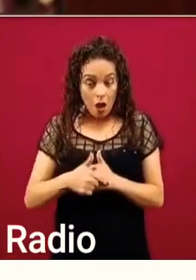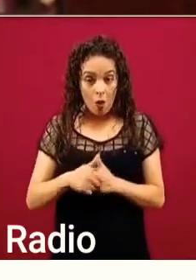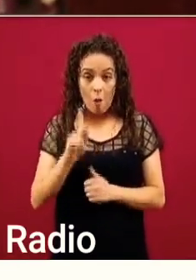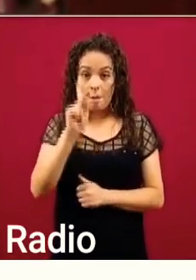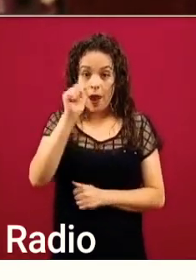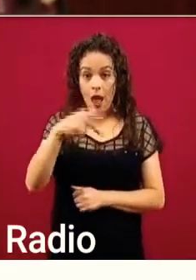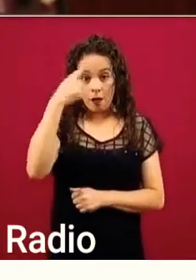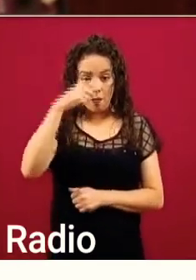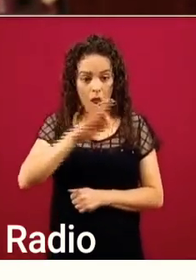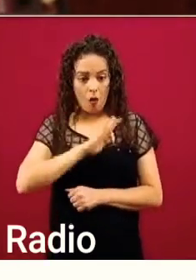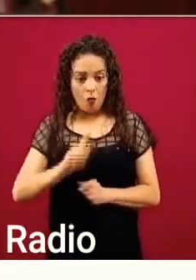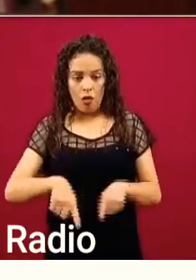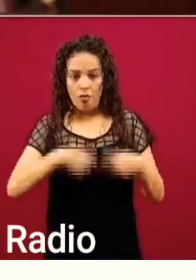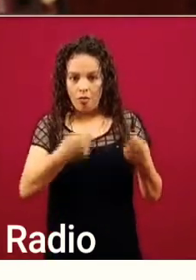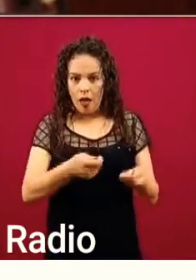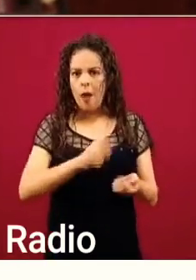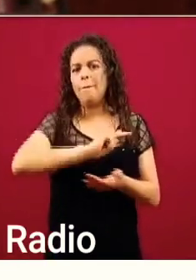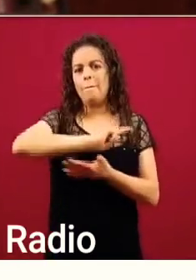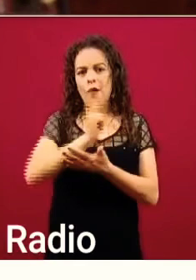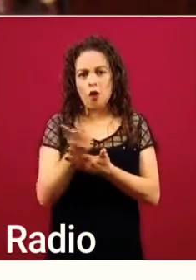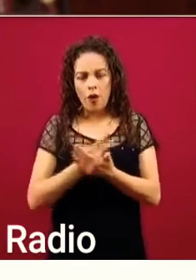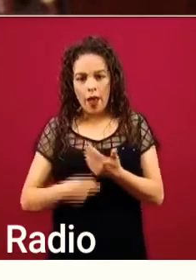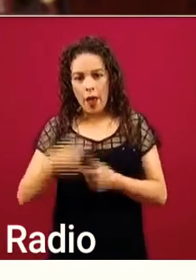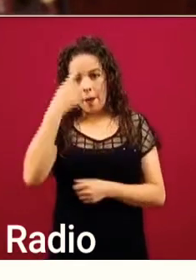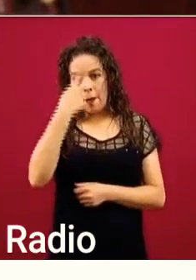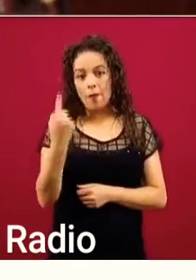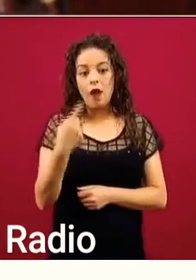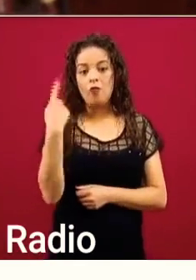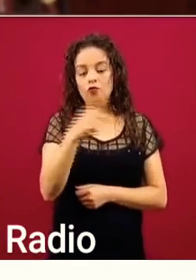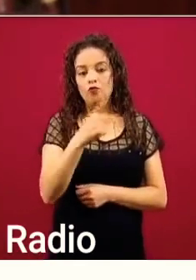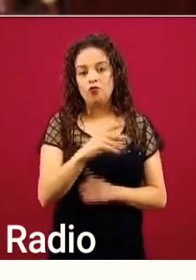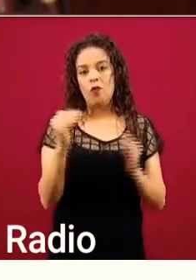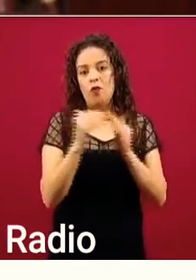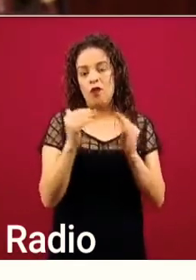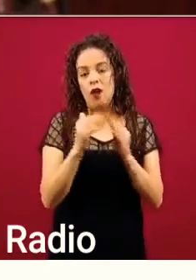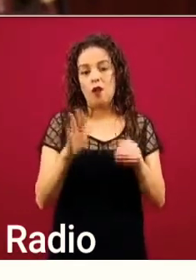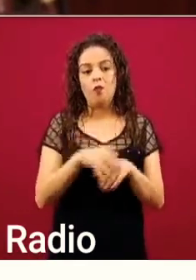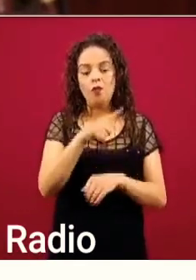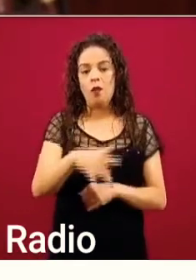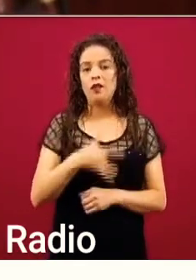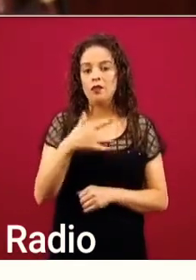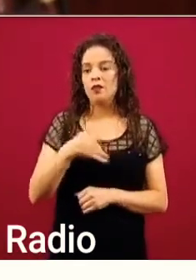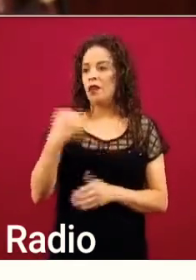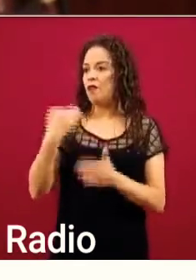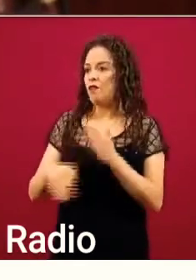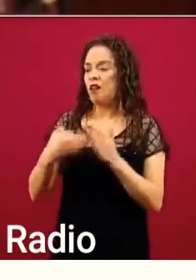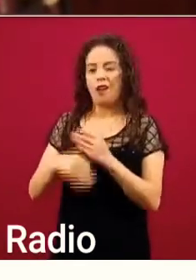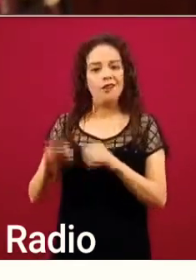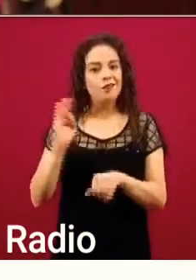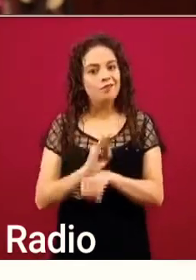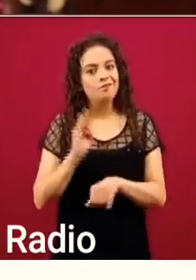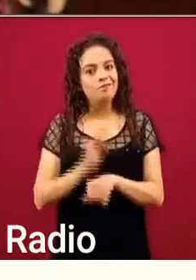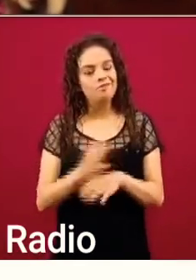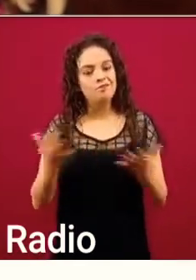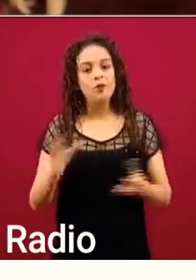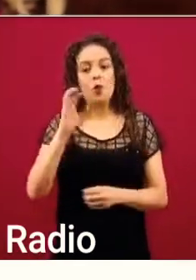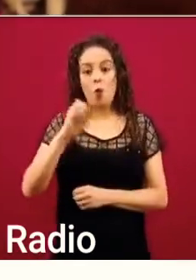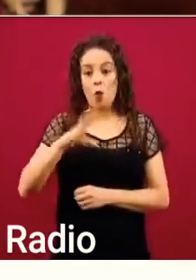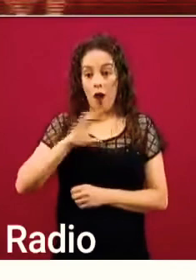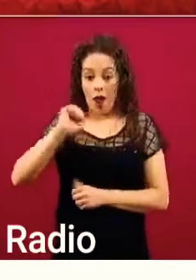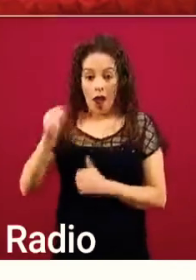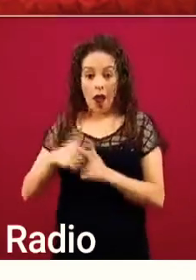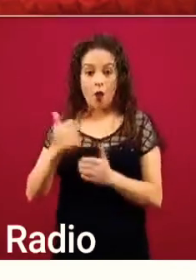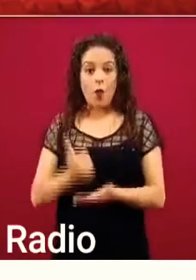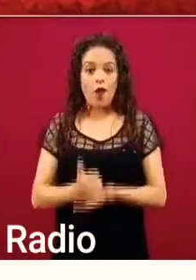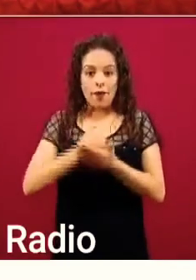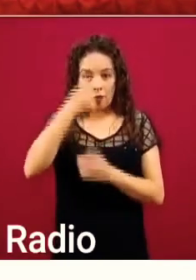algún programa que ellos puedan hacer con su vivienda ya que se sientan desprotegidos o si va a existir algún tipo de ayuda para esta situación.